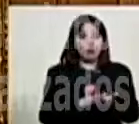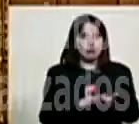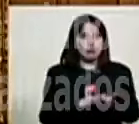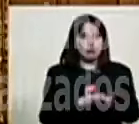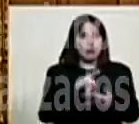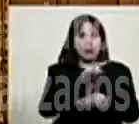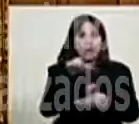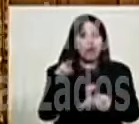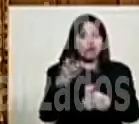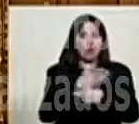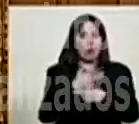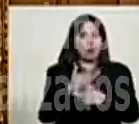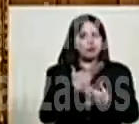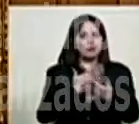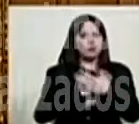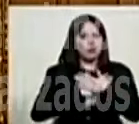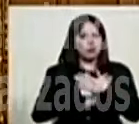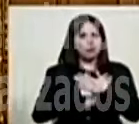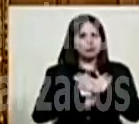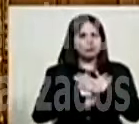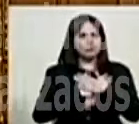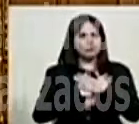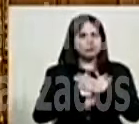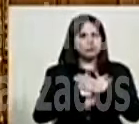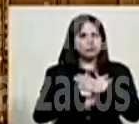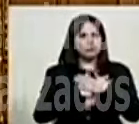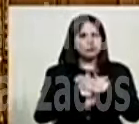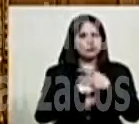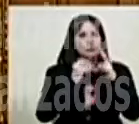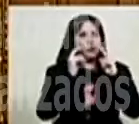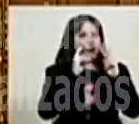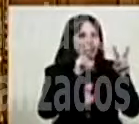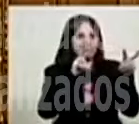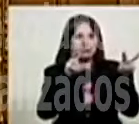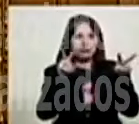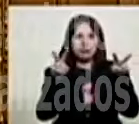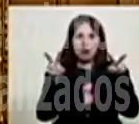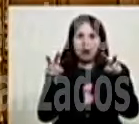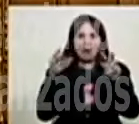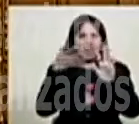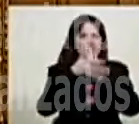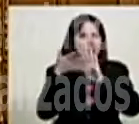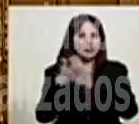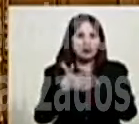la visual de cómo sucedieron los eventos.